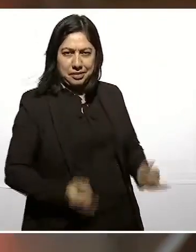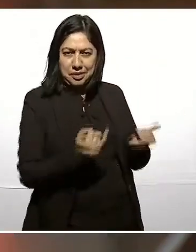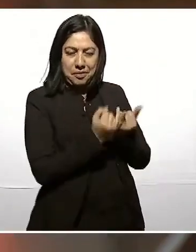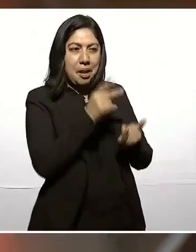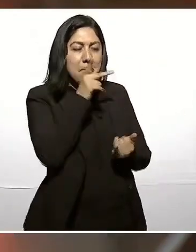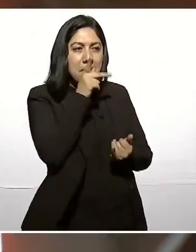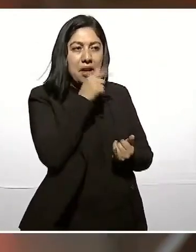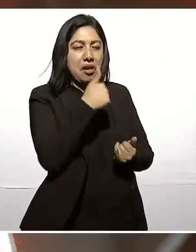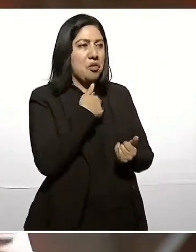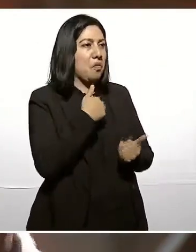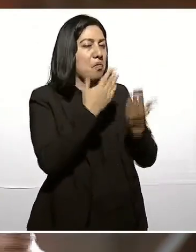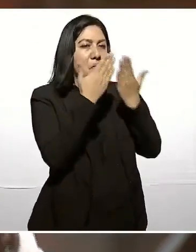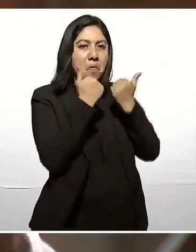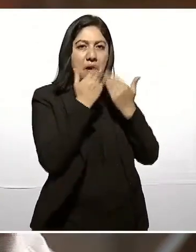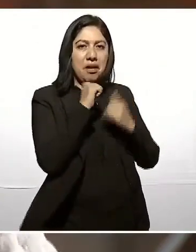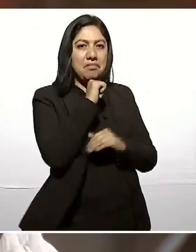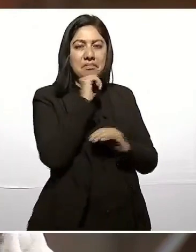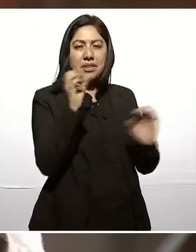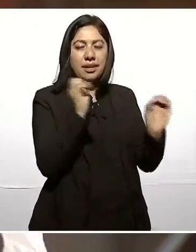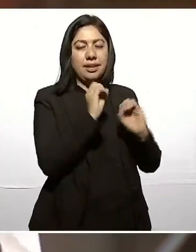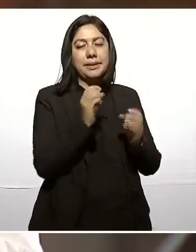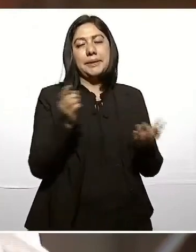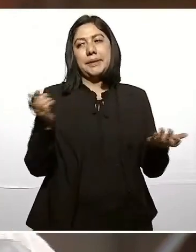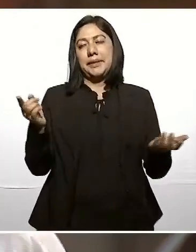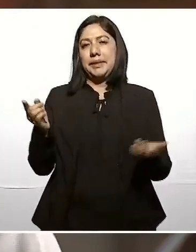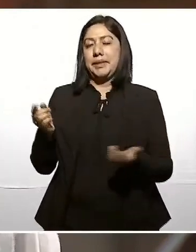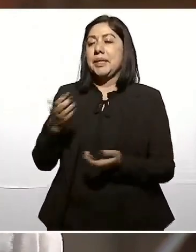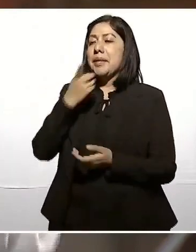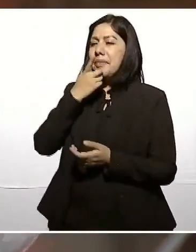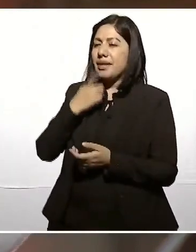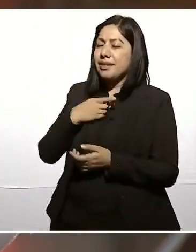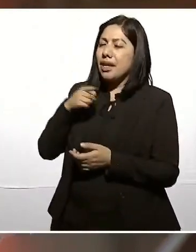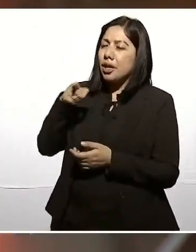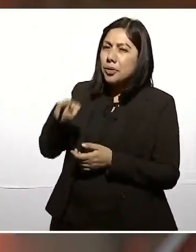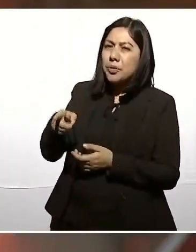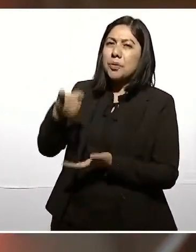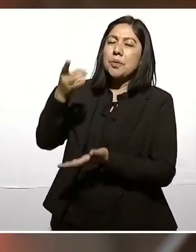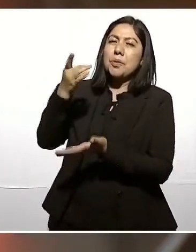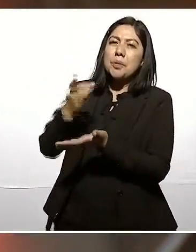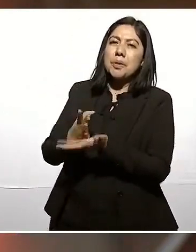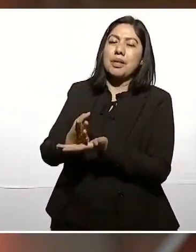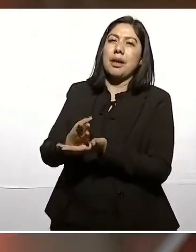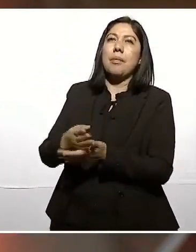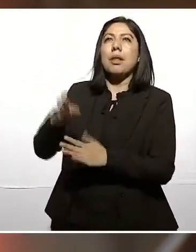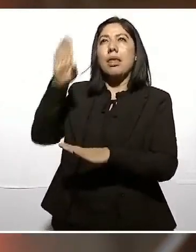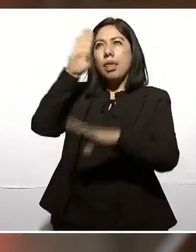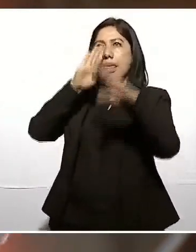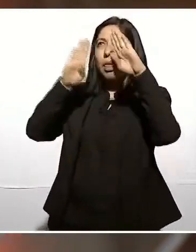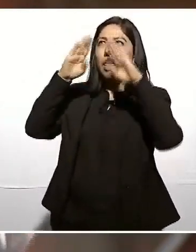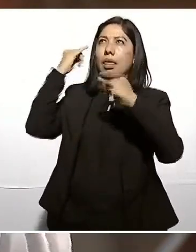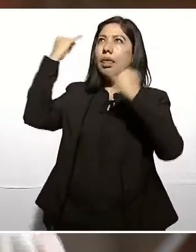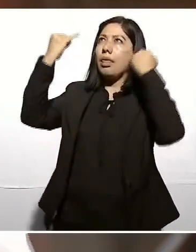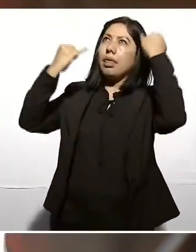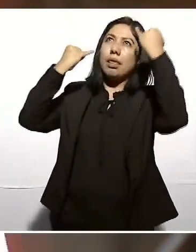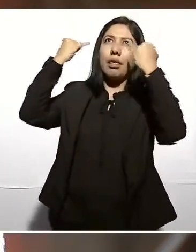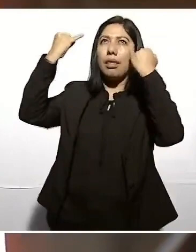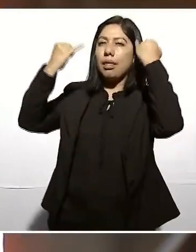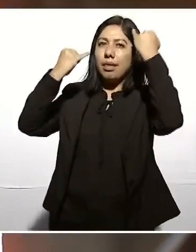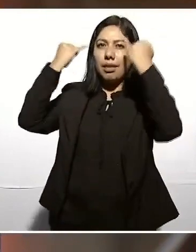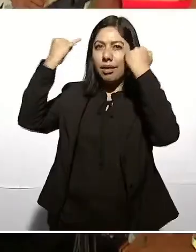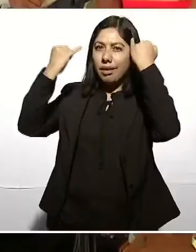Y me dice, pues es que no te sueltas nada más estar pensando en una cosa,